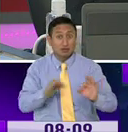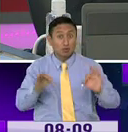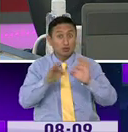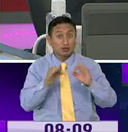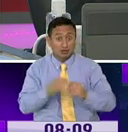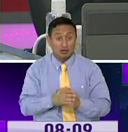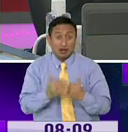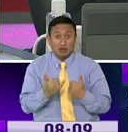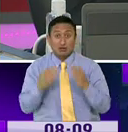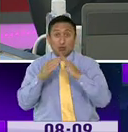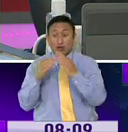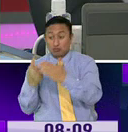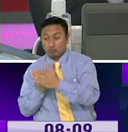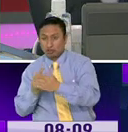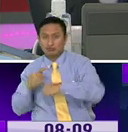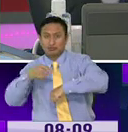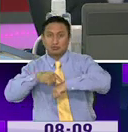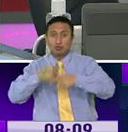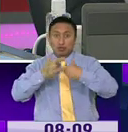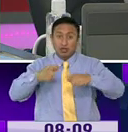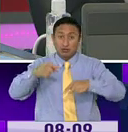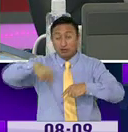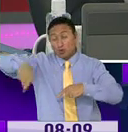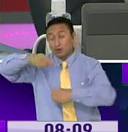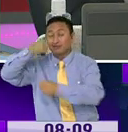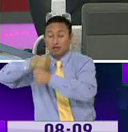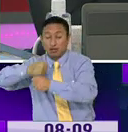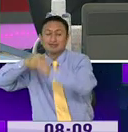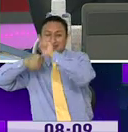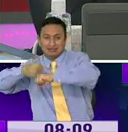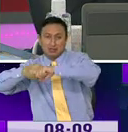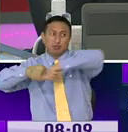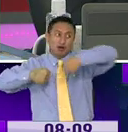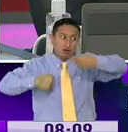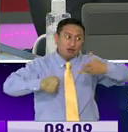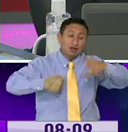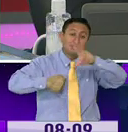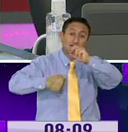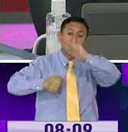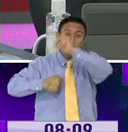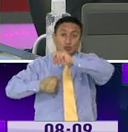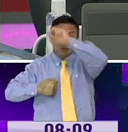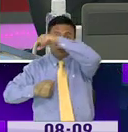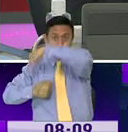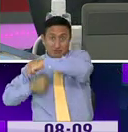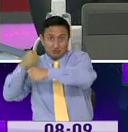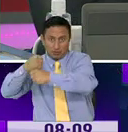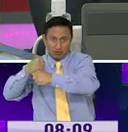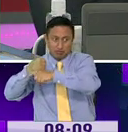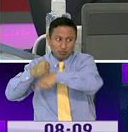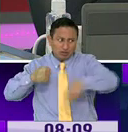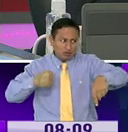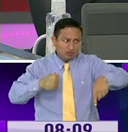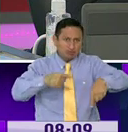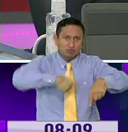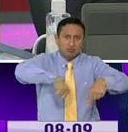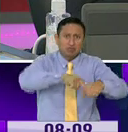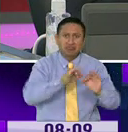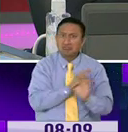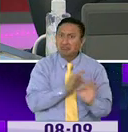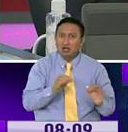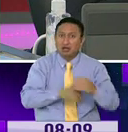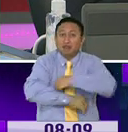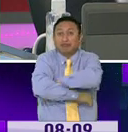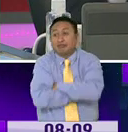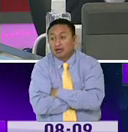cuarentena, hay mucho tiempo de gente que está trabajando, haciendo un teletrabajo, pero es el 30% de la población que en este momento